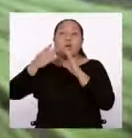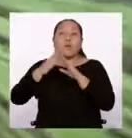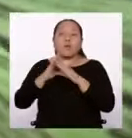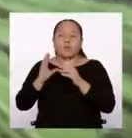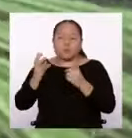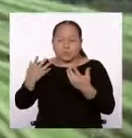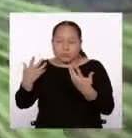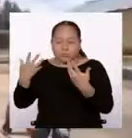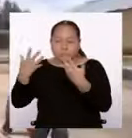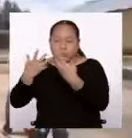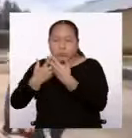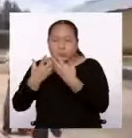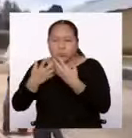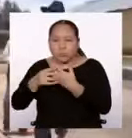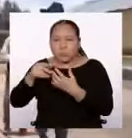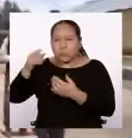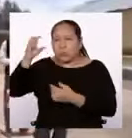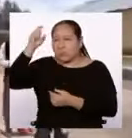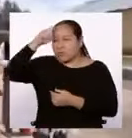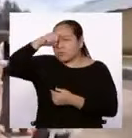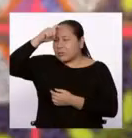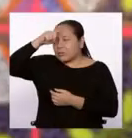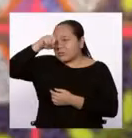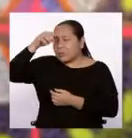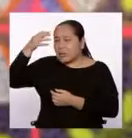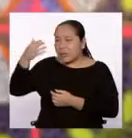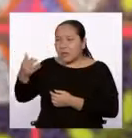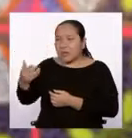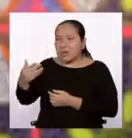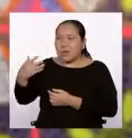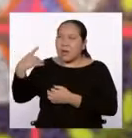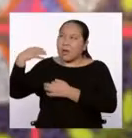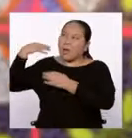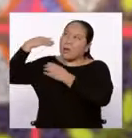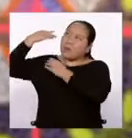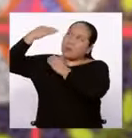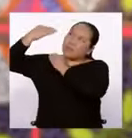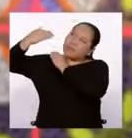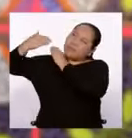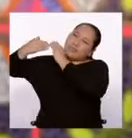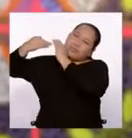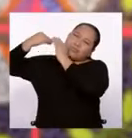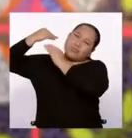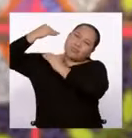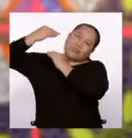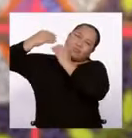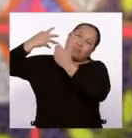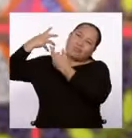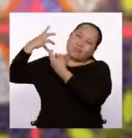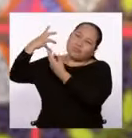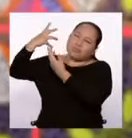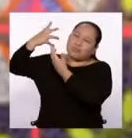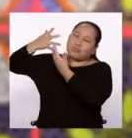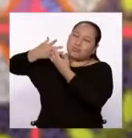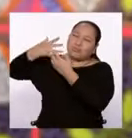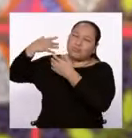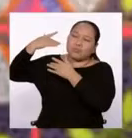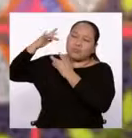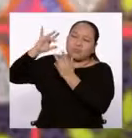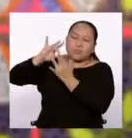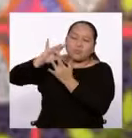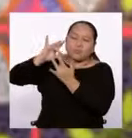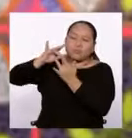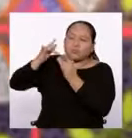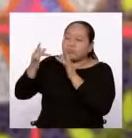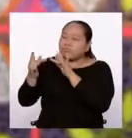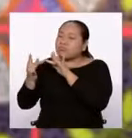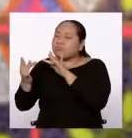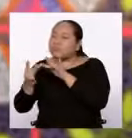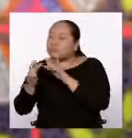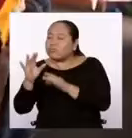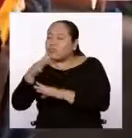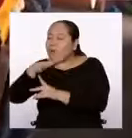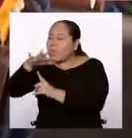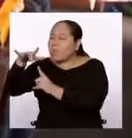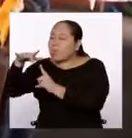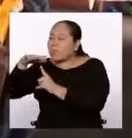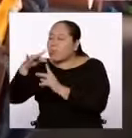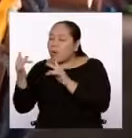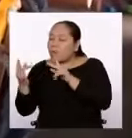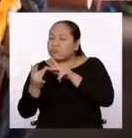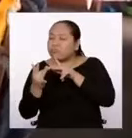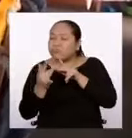sus saberes, obtenidos después de siglos o más de interacción con el entorno, con la naturaleza, con el mundo.